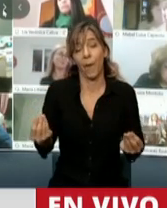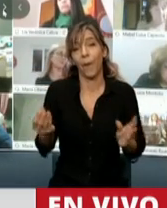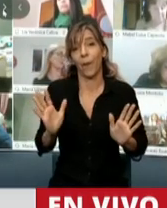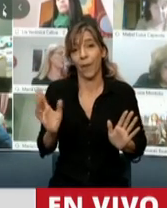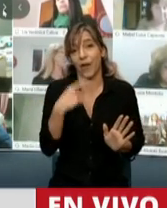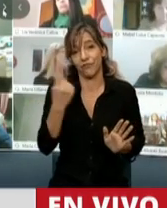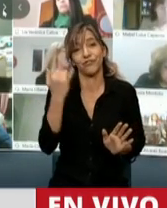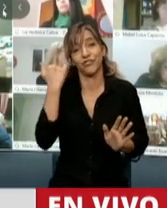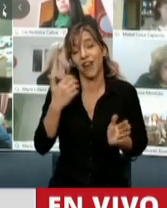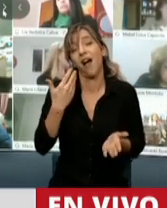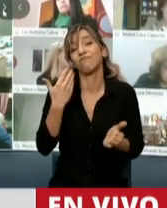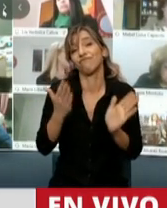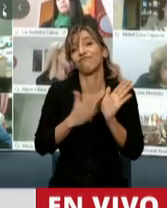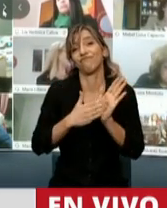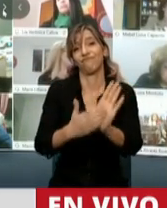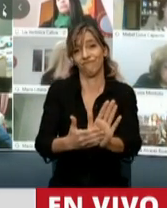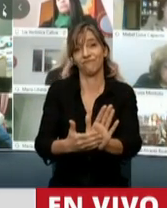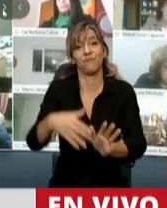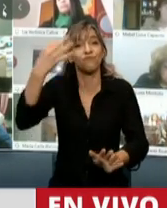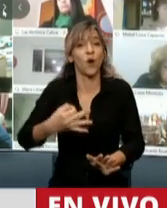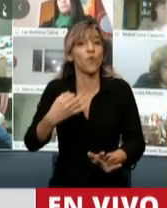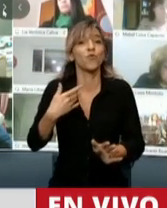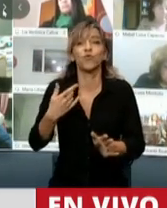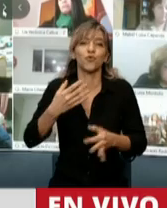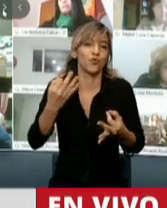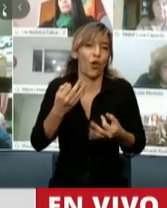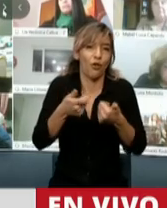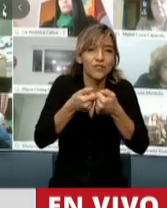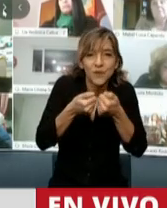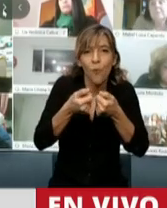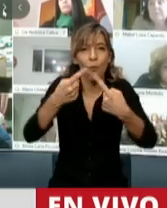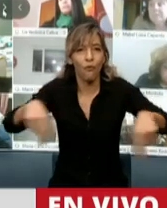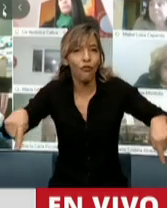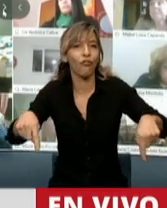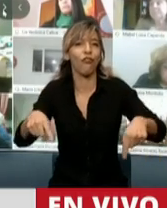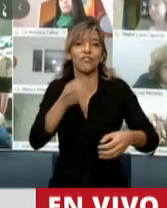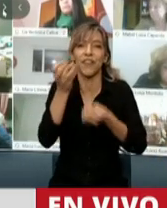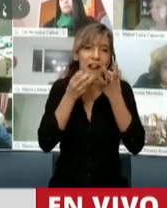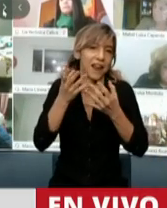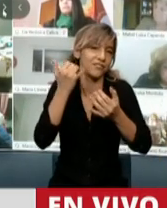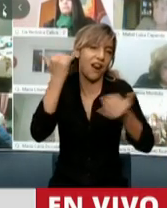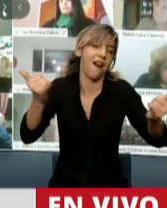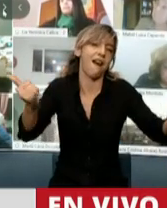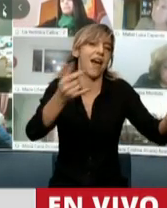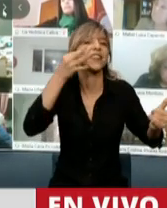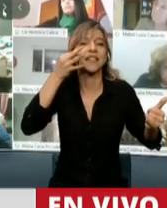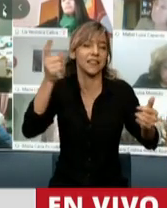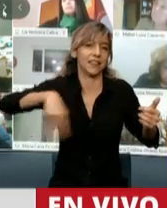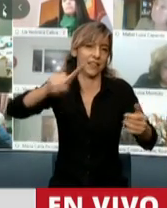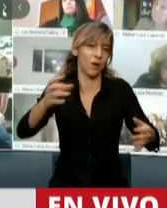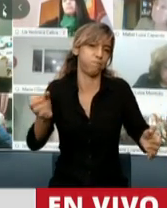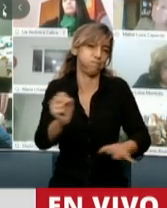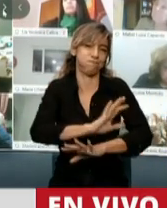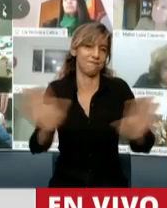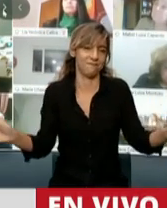perfectamente probado y coincidía con los movimientos de celulares y con las declaraciones de cientos de testigos. Por eso, esto para mí